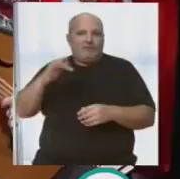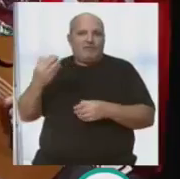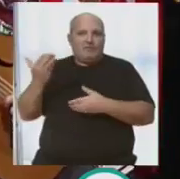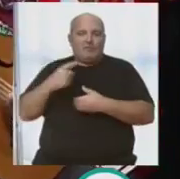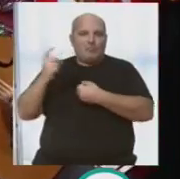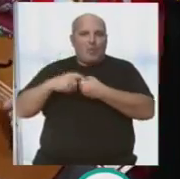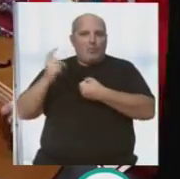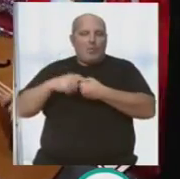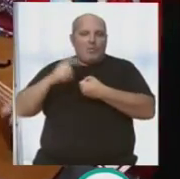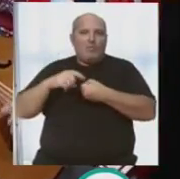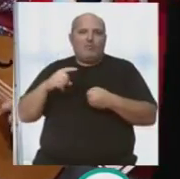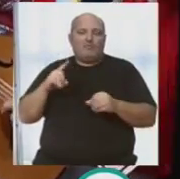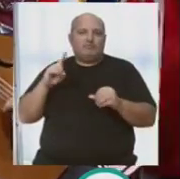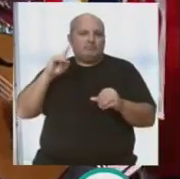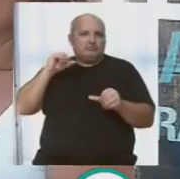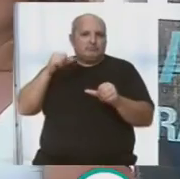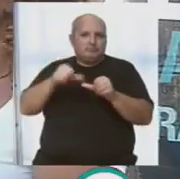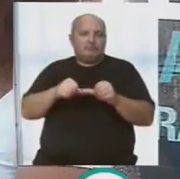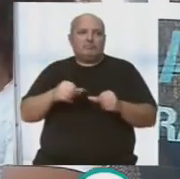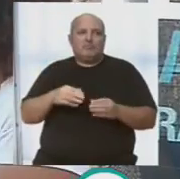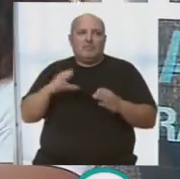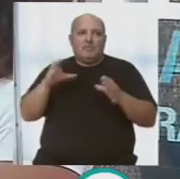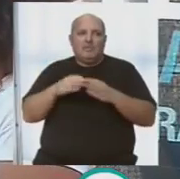los aspirinos.